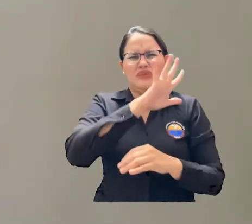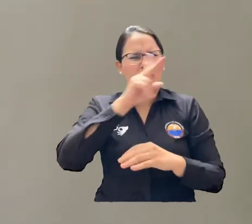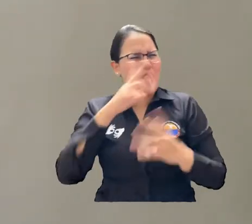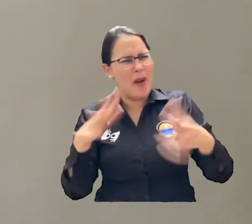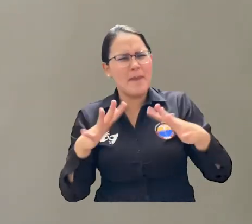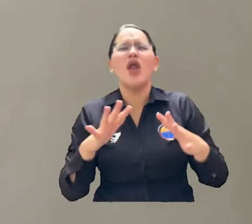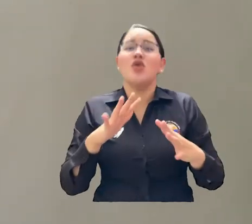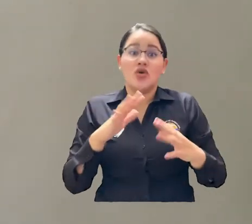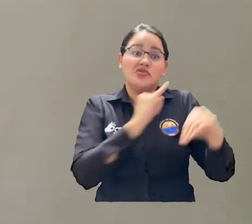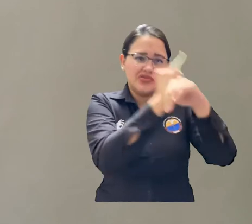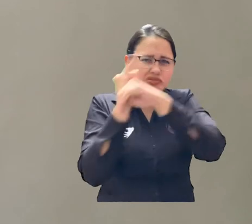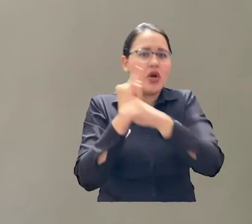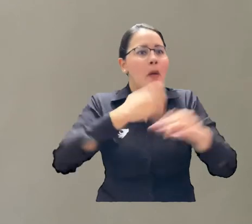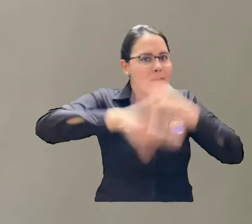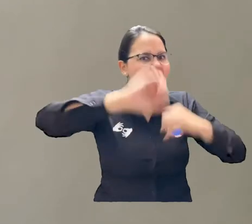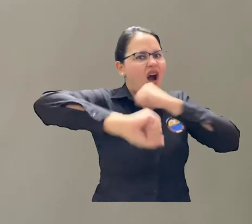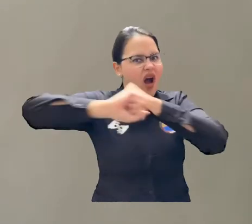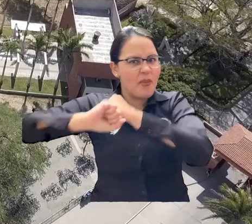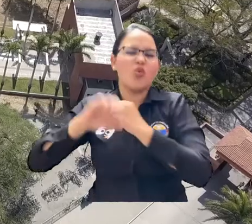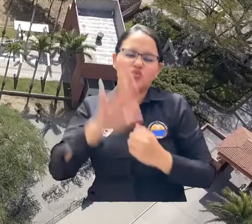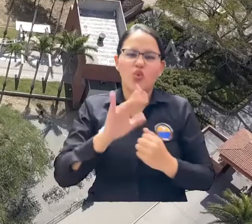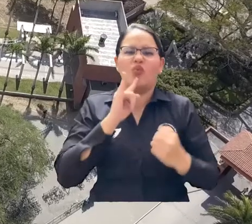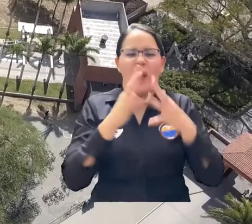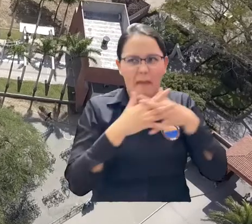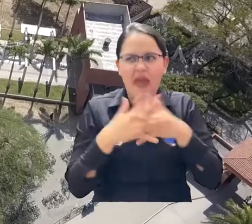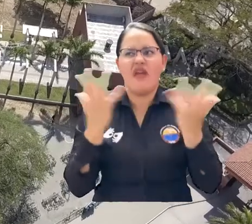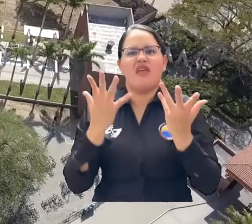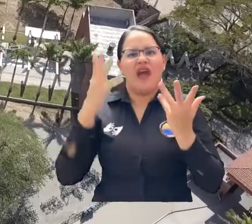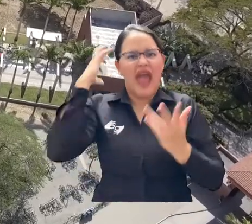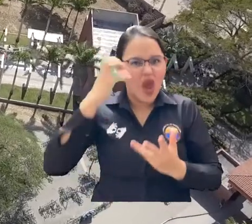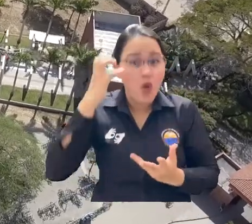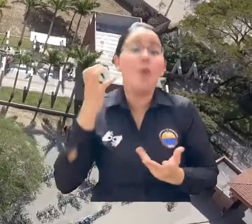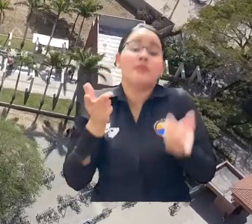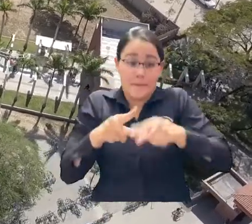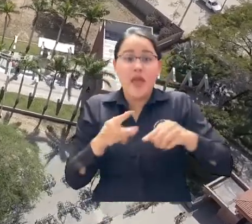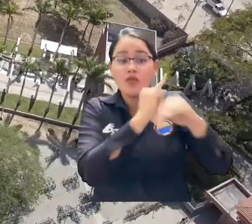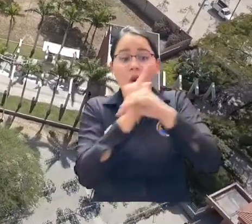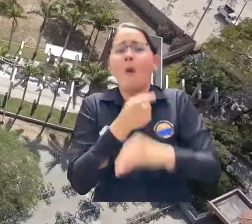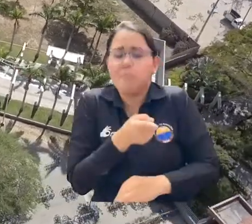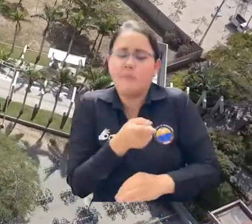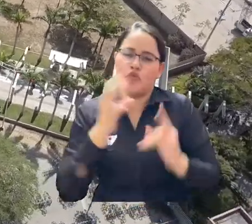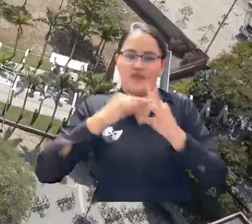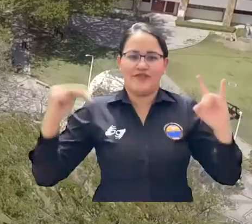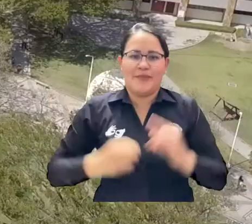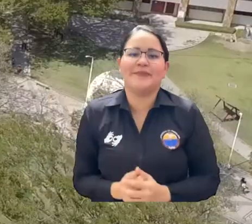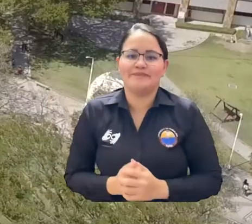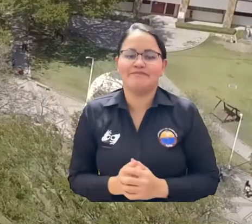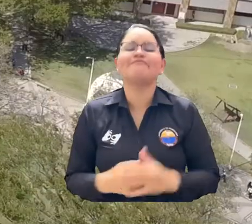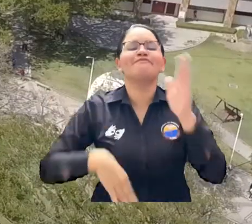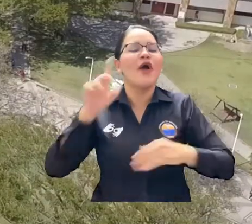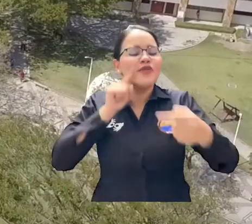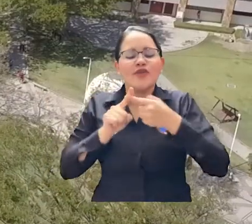participantes entre europeas y americanas, incluida la Universidad del Magdalena. Con su participación en este gran